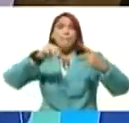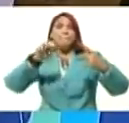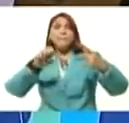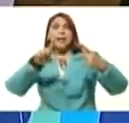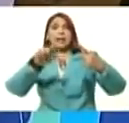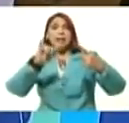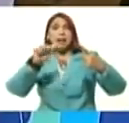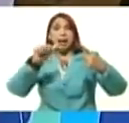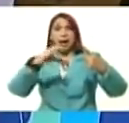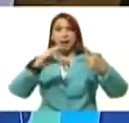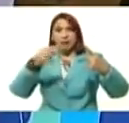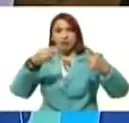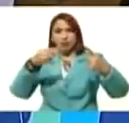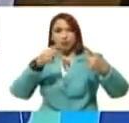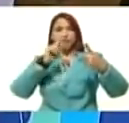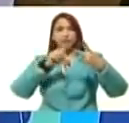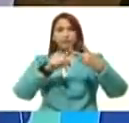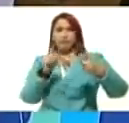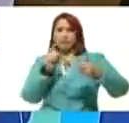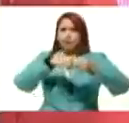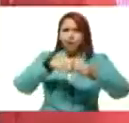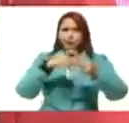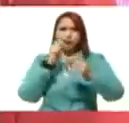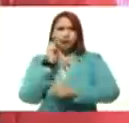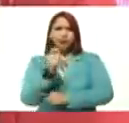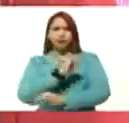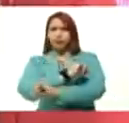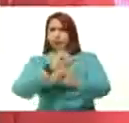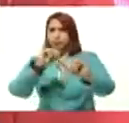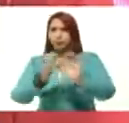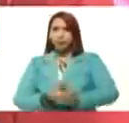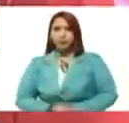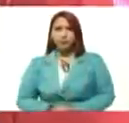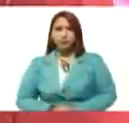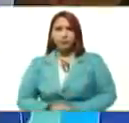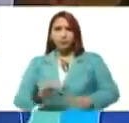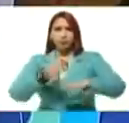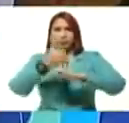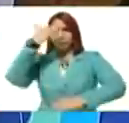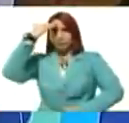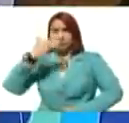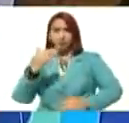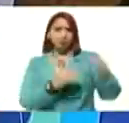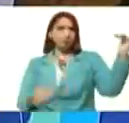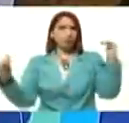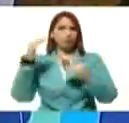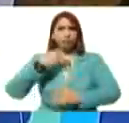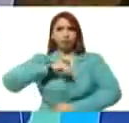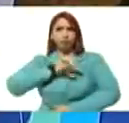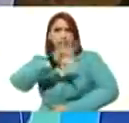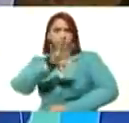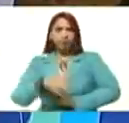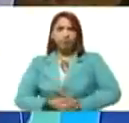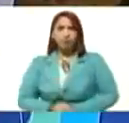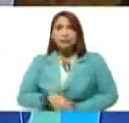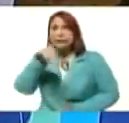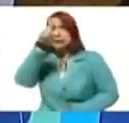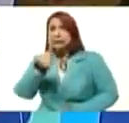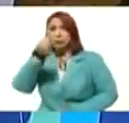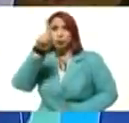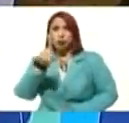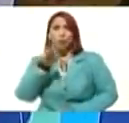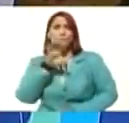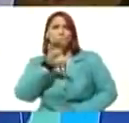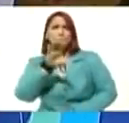y se incorpora a las tareas ya como mayor general retirado de nuestra patria, es diputado de la